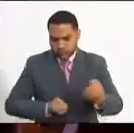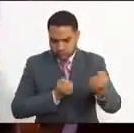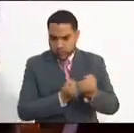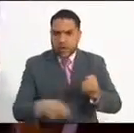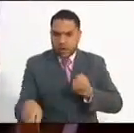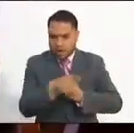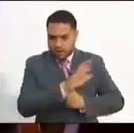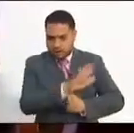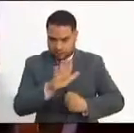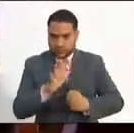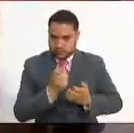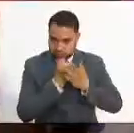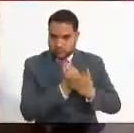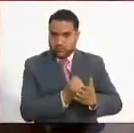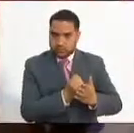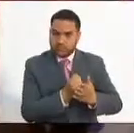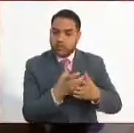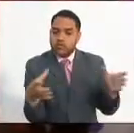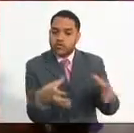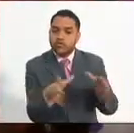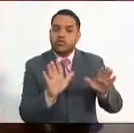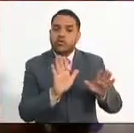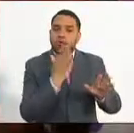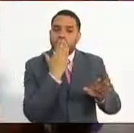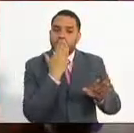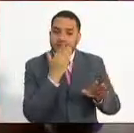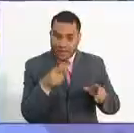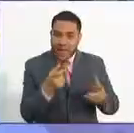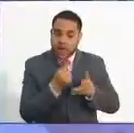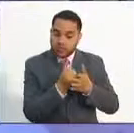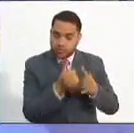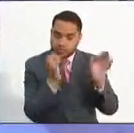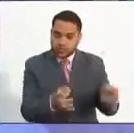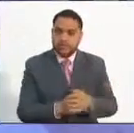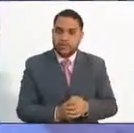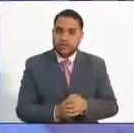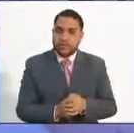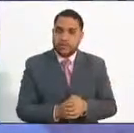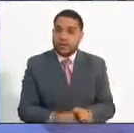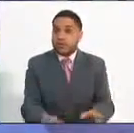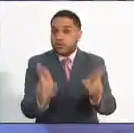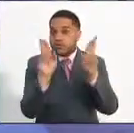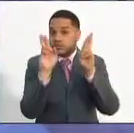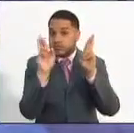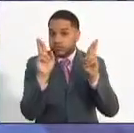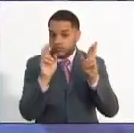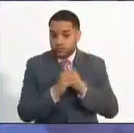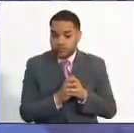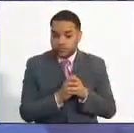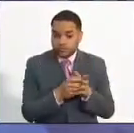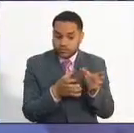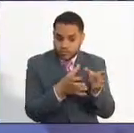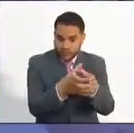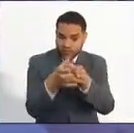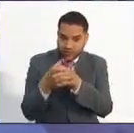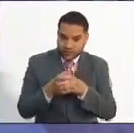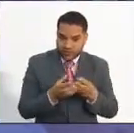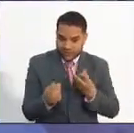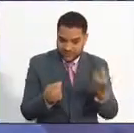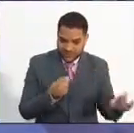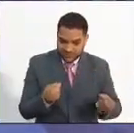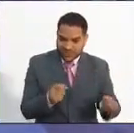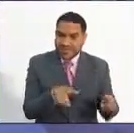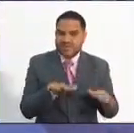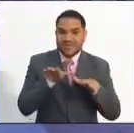fortalecimiento organizativo de las autoridades indígenas del país. Esperamos que nuestros cabildos y nuestros